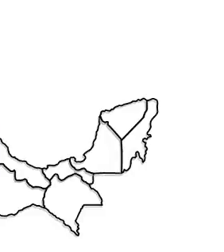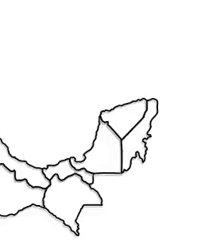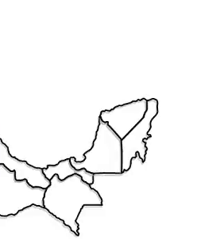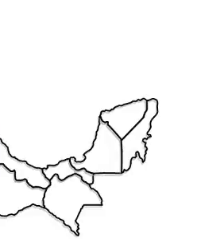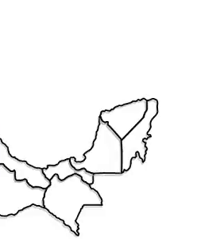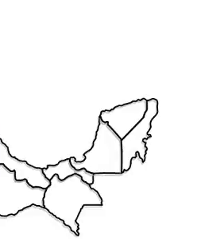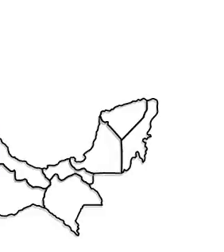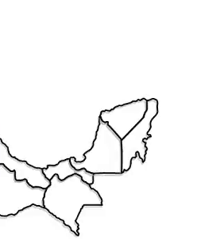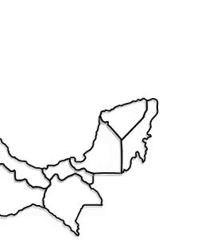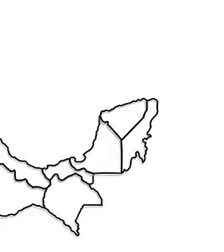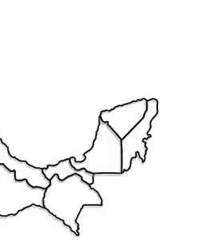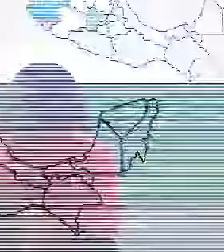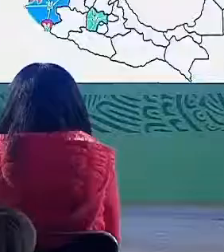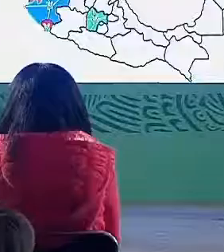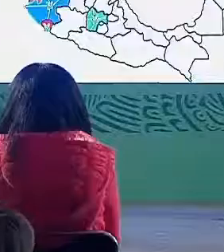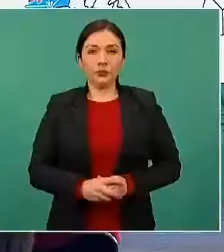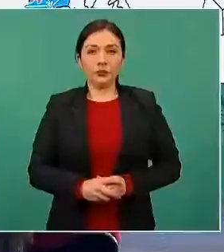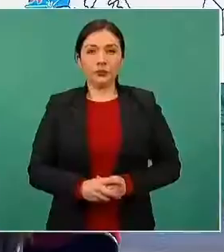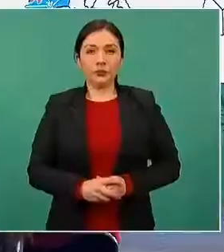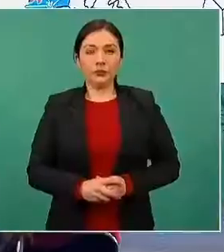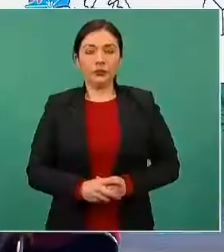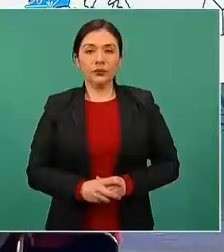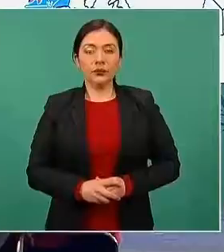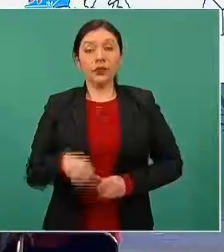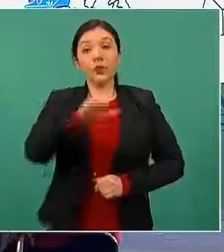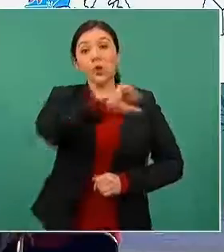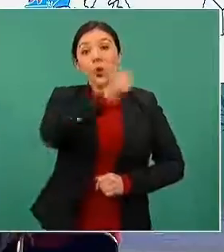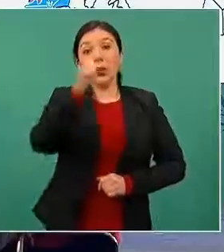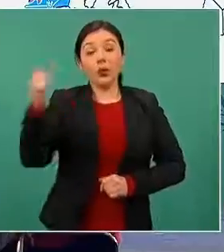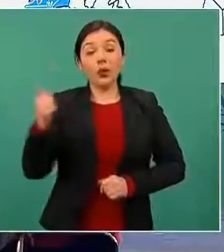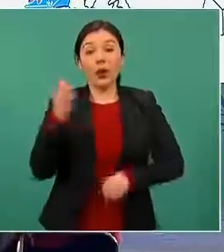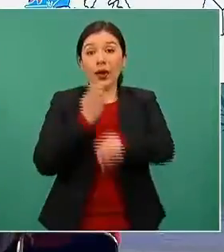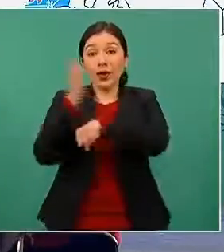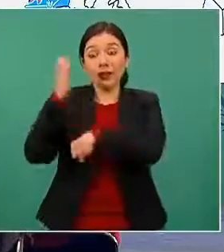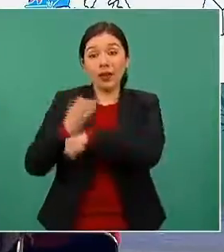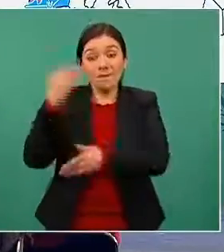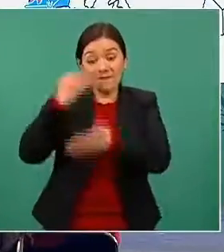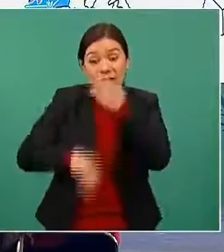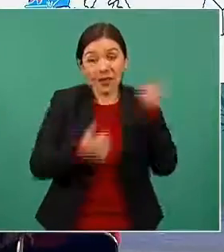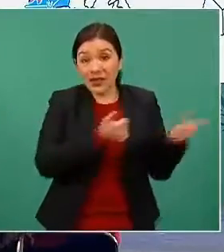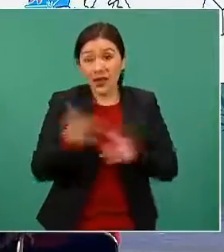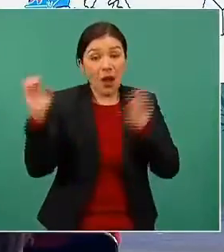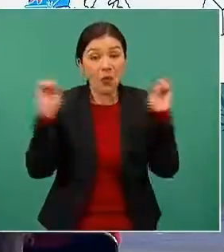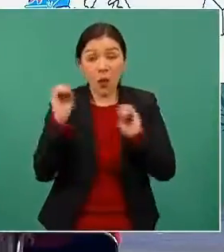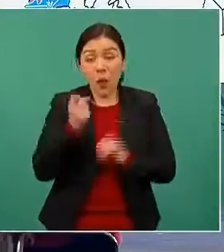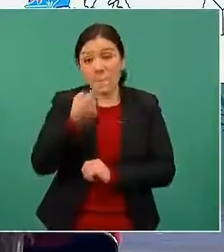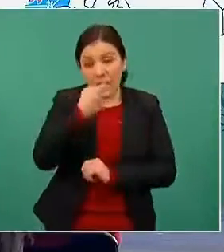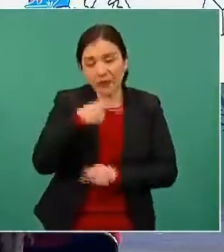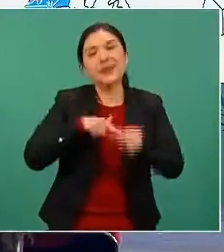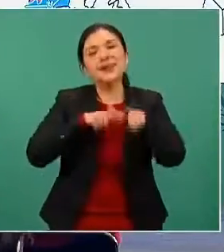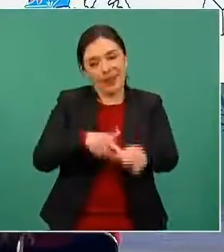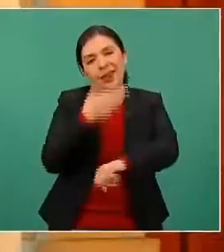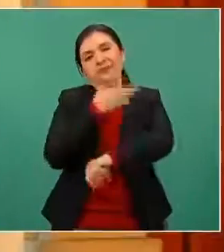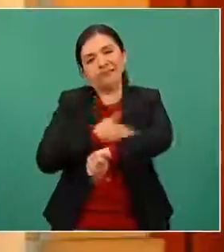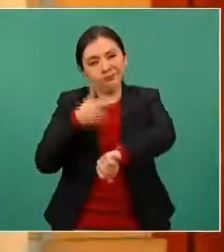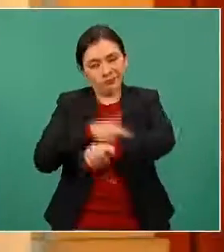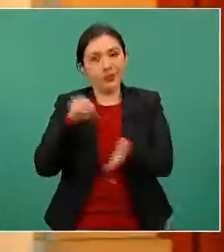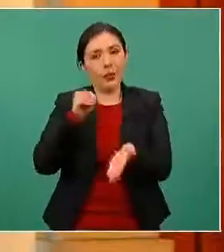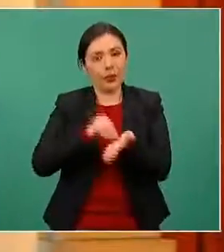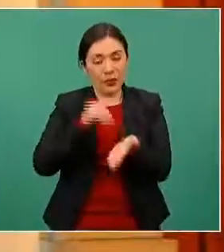en los otros estados que tienen ya sus medicamentos, continuaremos con esta actividad. En cuanto al